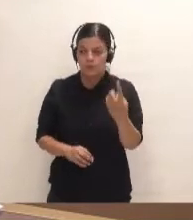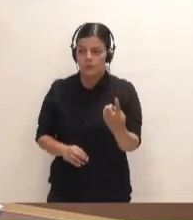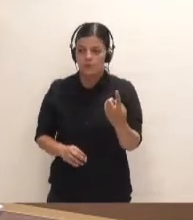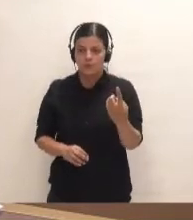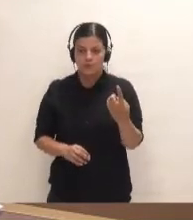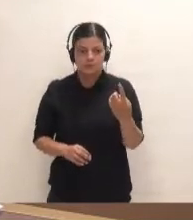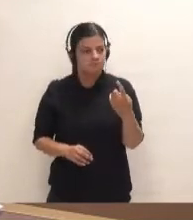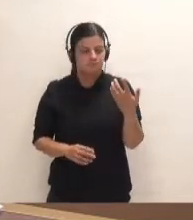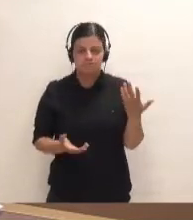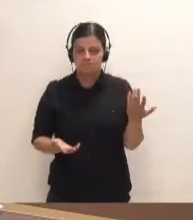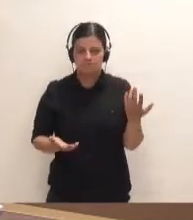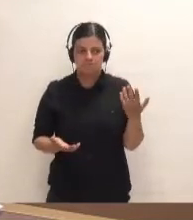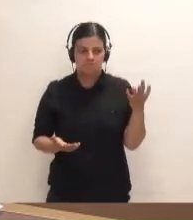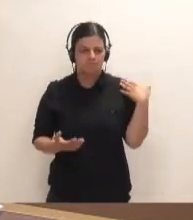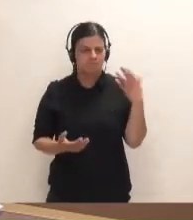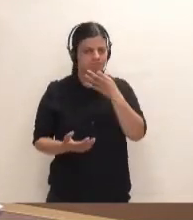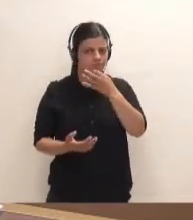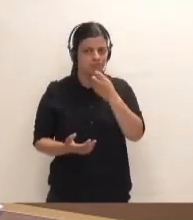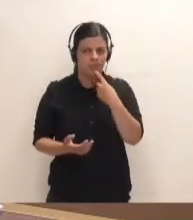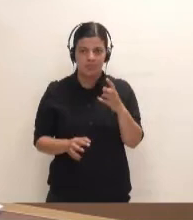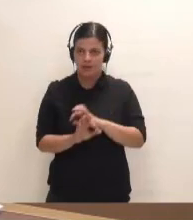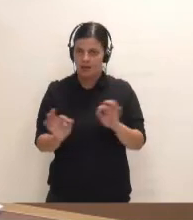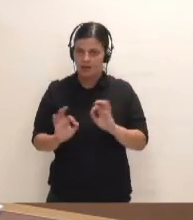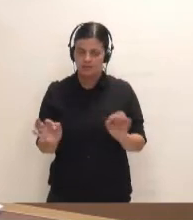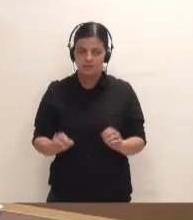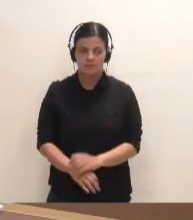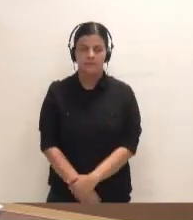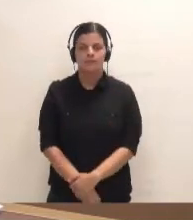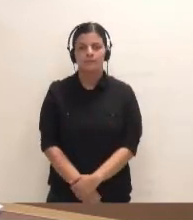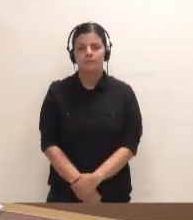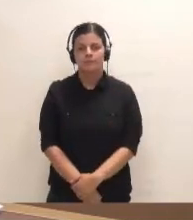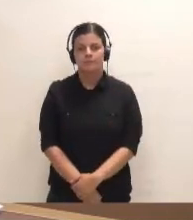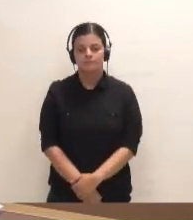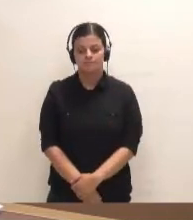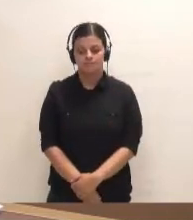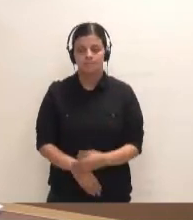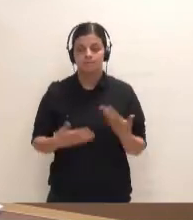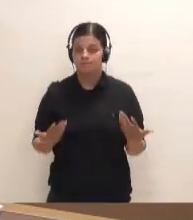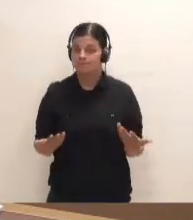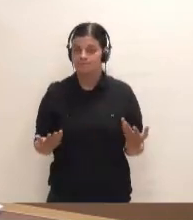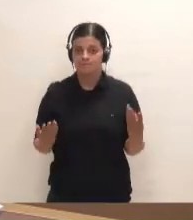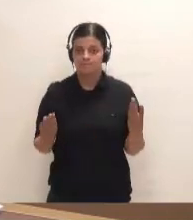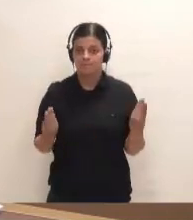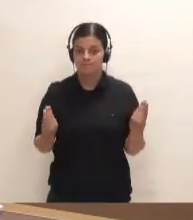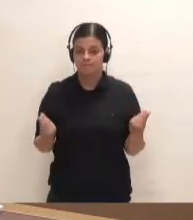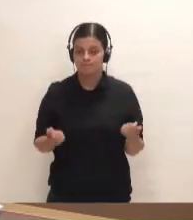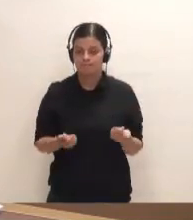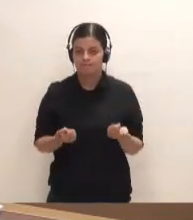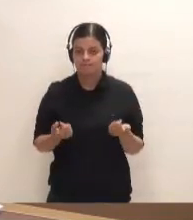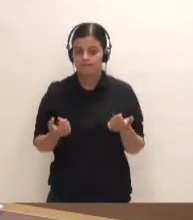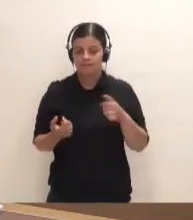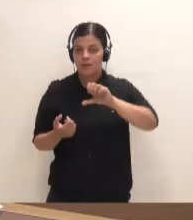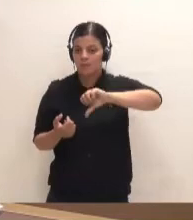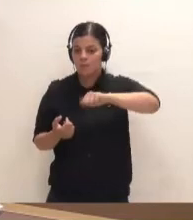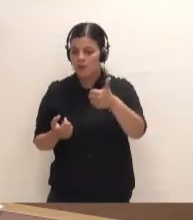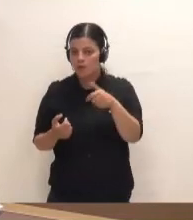señalado en las últimas intervenciones, que es la aprobación de la